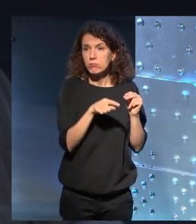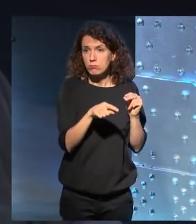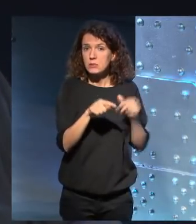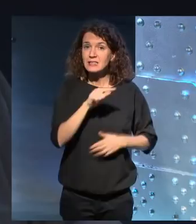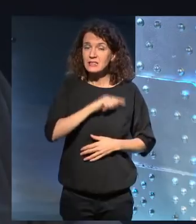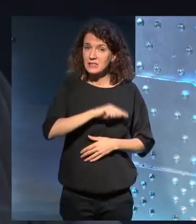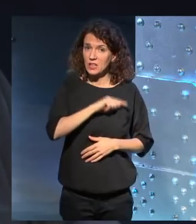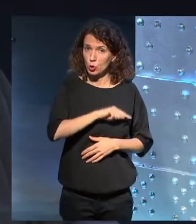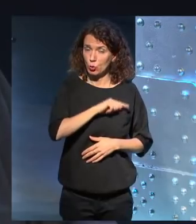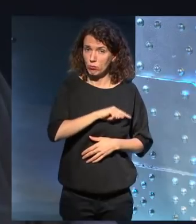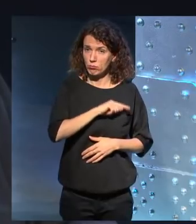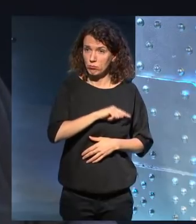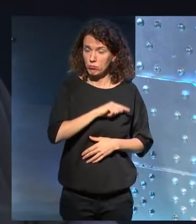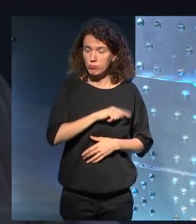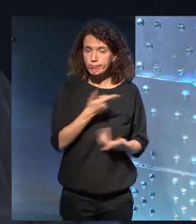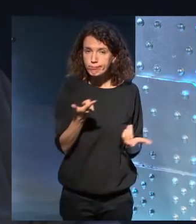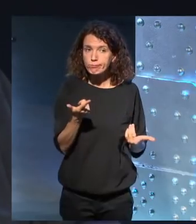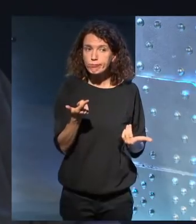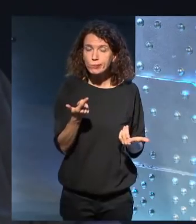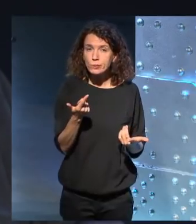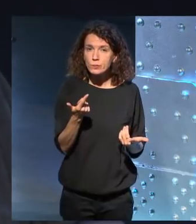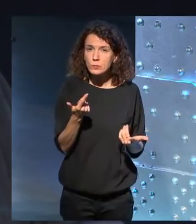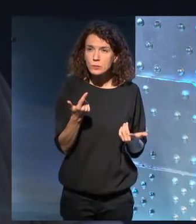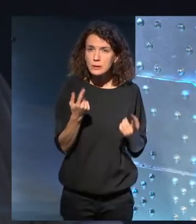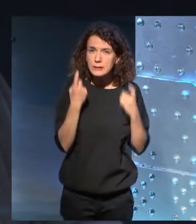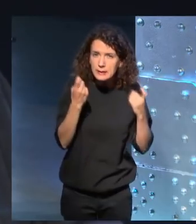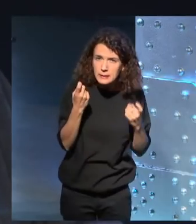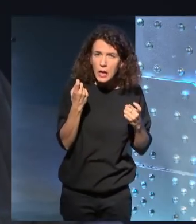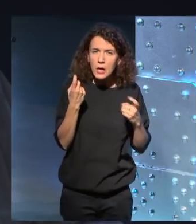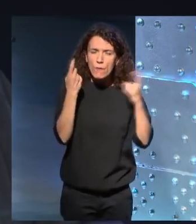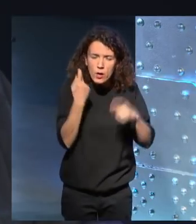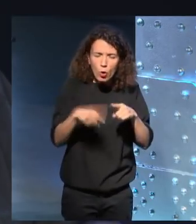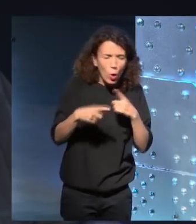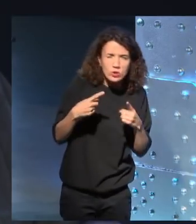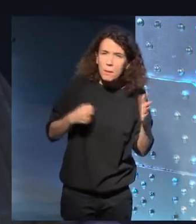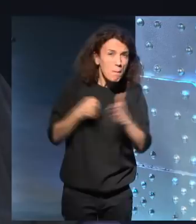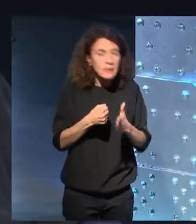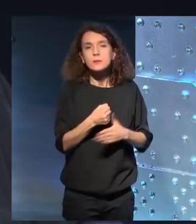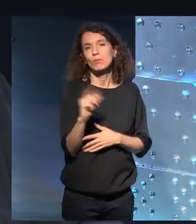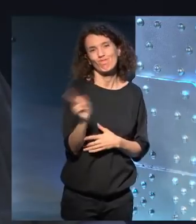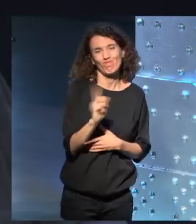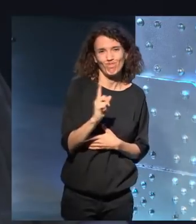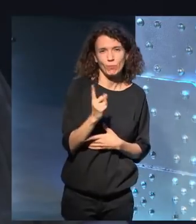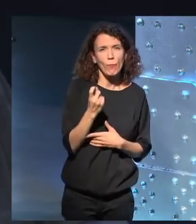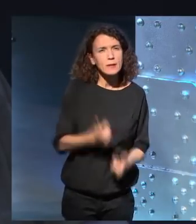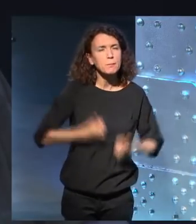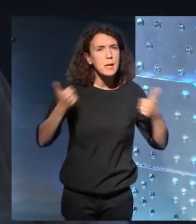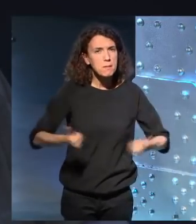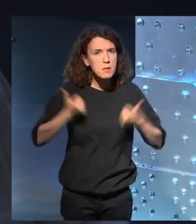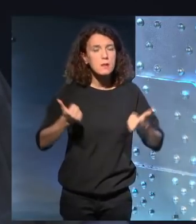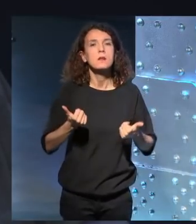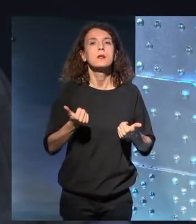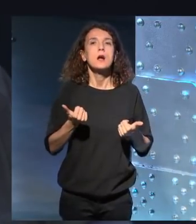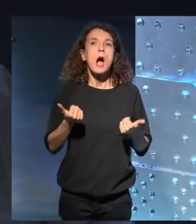siento que no hice todo lo que podía hacer. Que, a pesar de mis